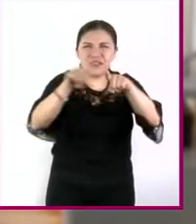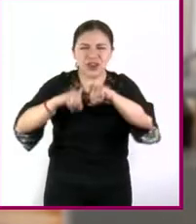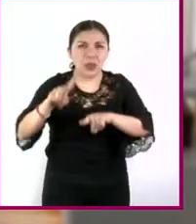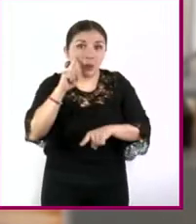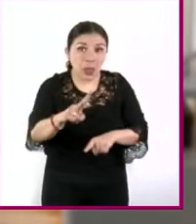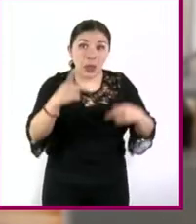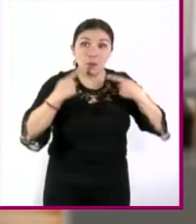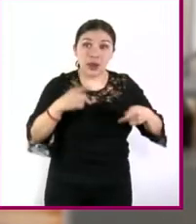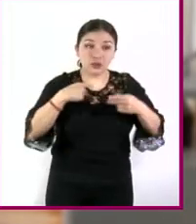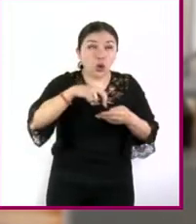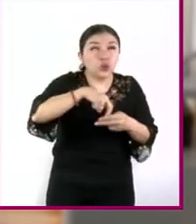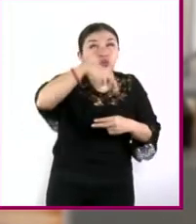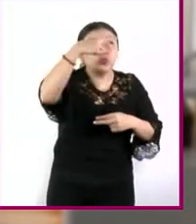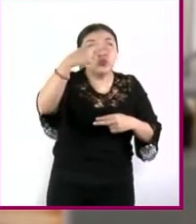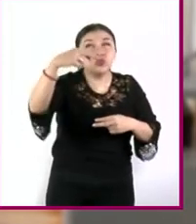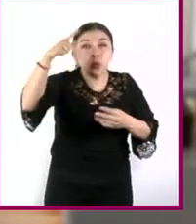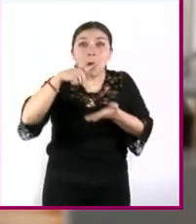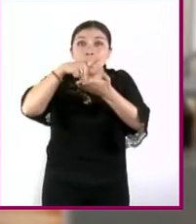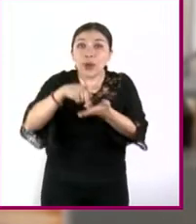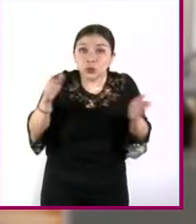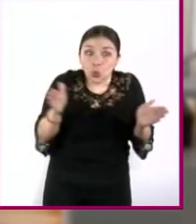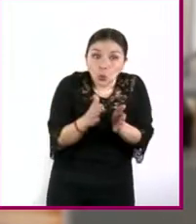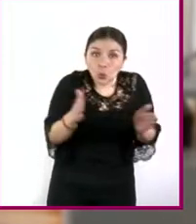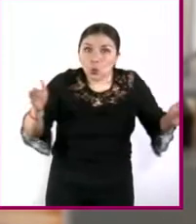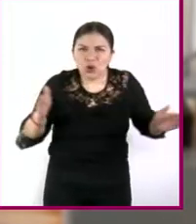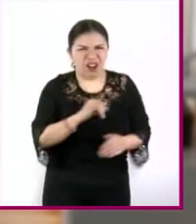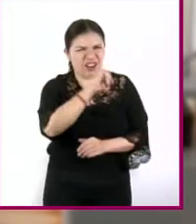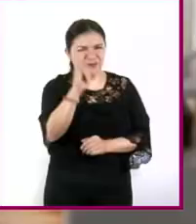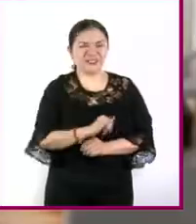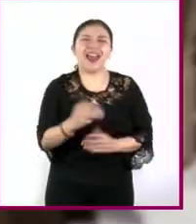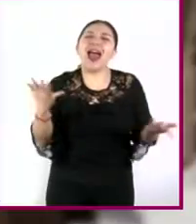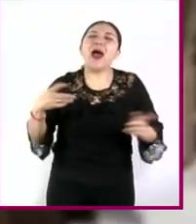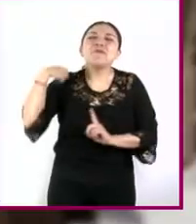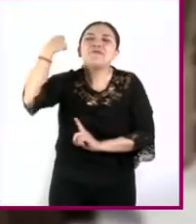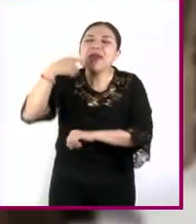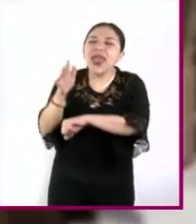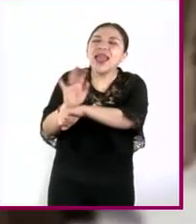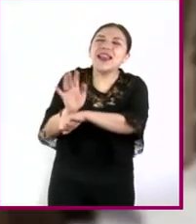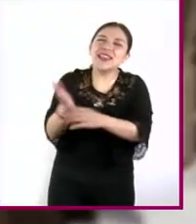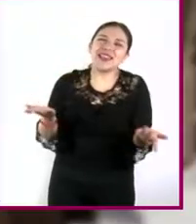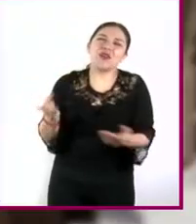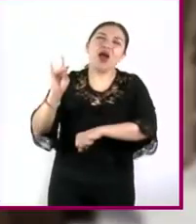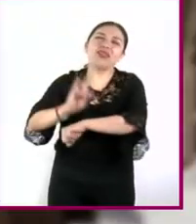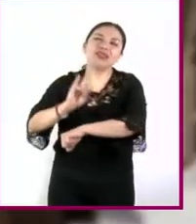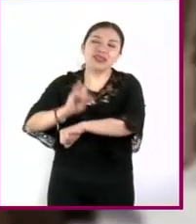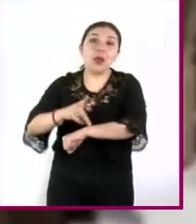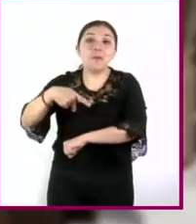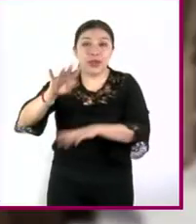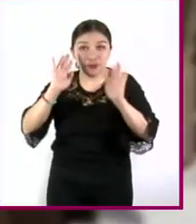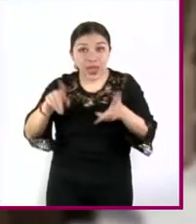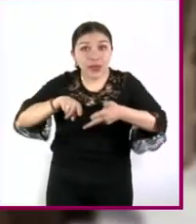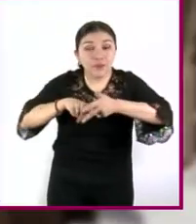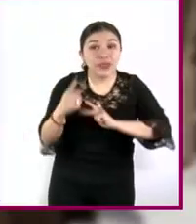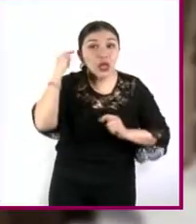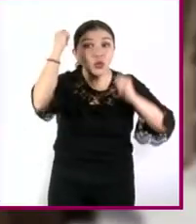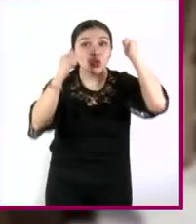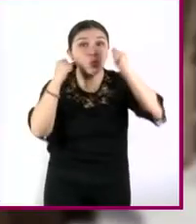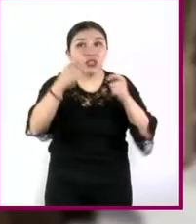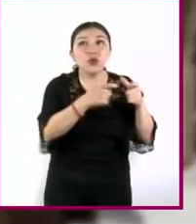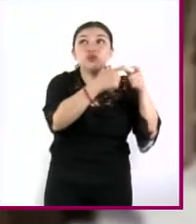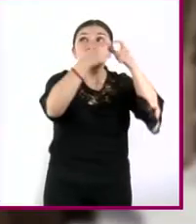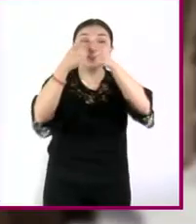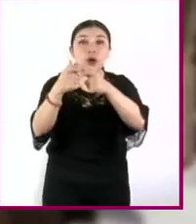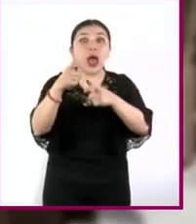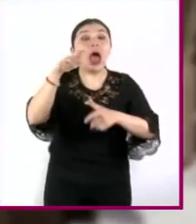visto que los astronautas suban o bajen de peso porque es ficción memo pero ya está empezando el turismo espacial y en unos